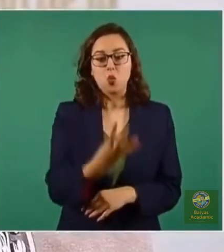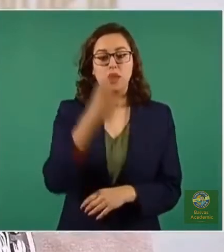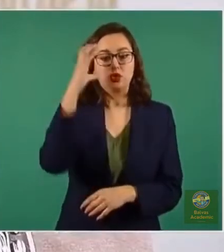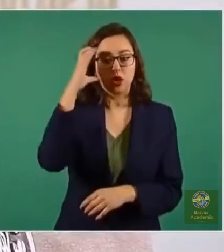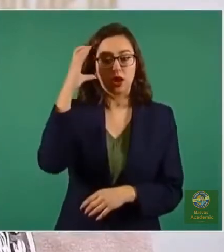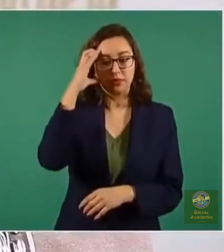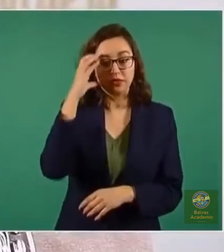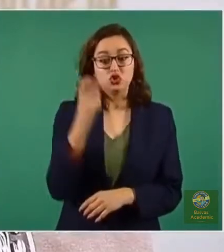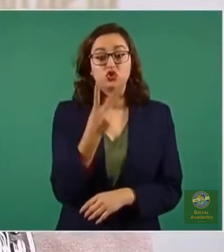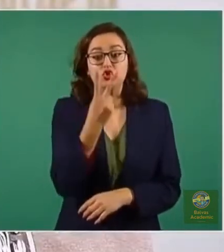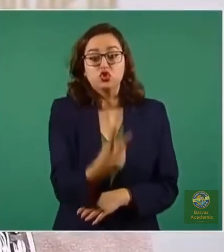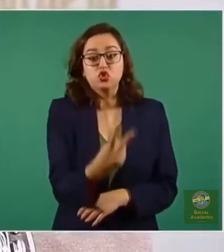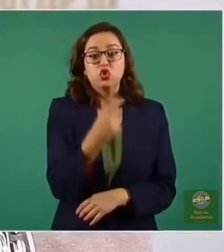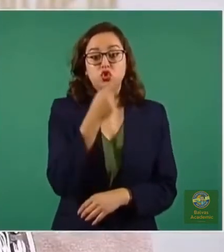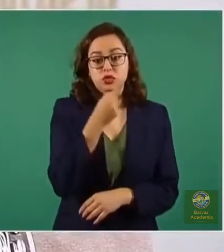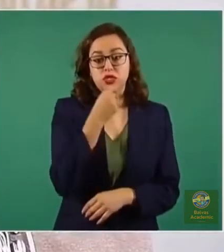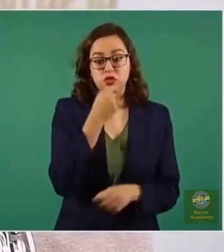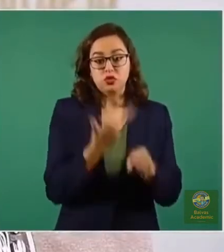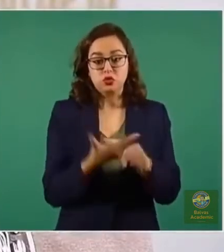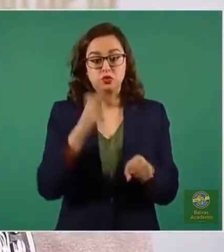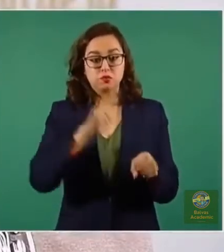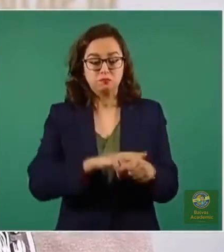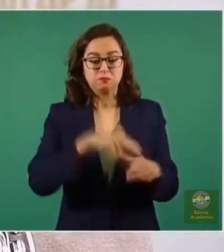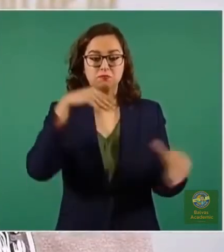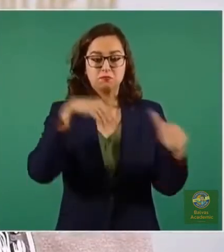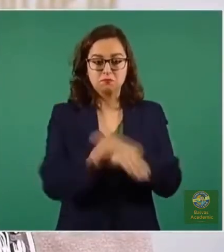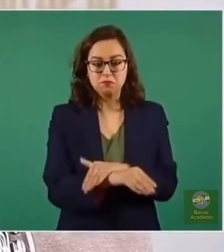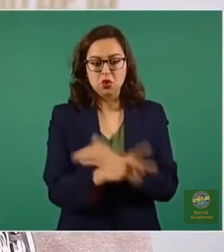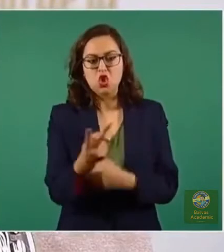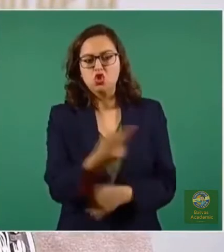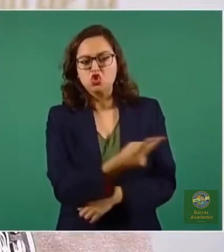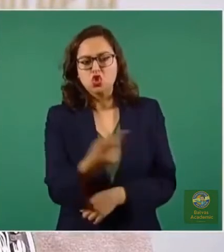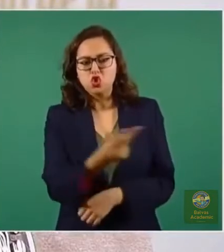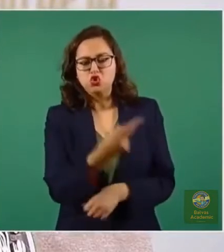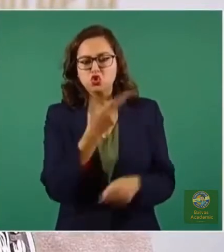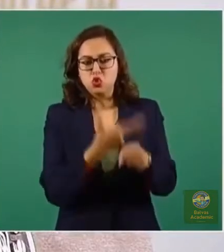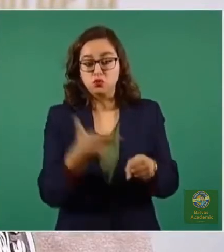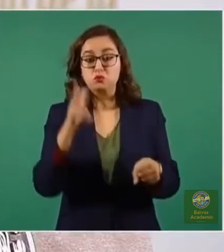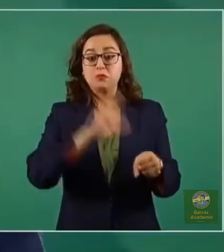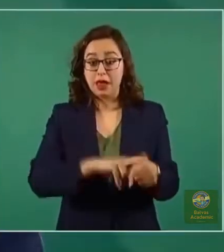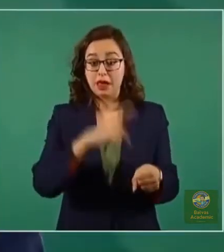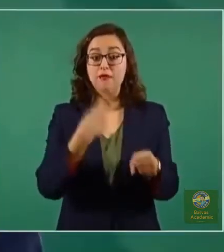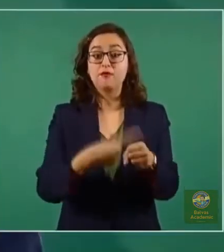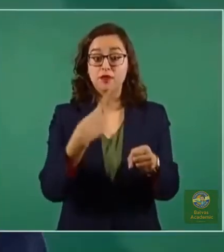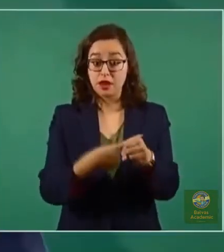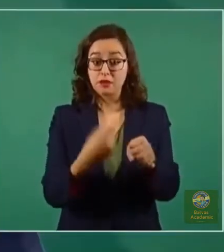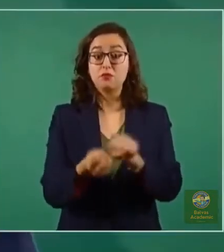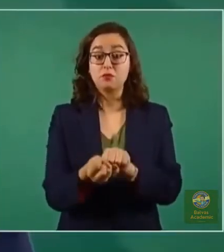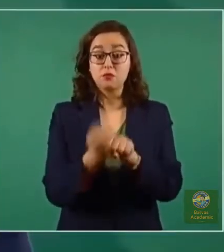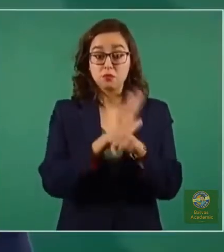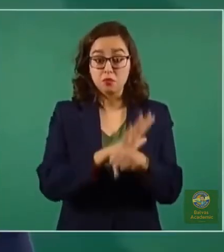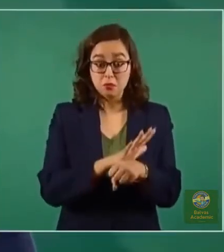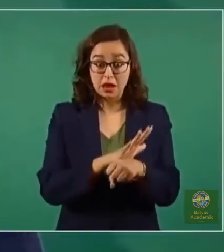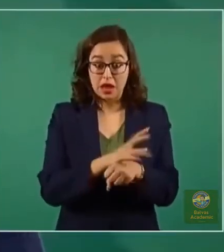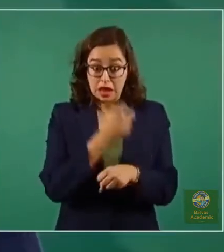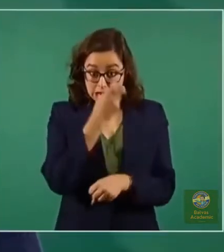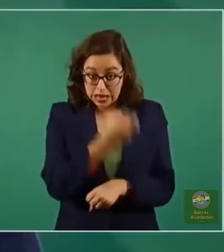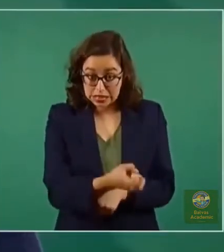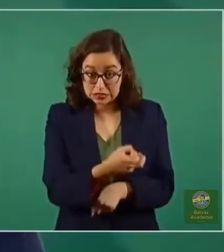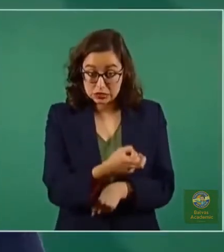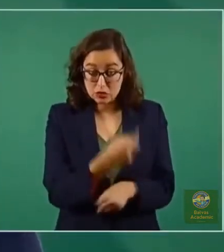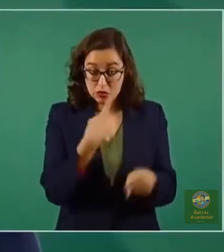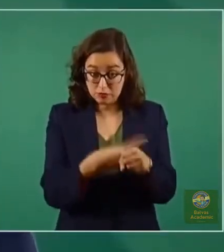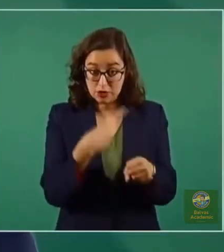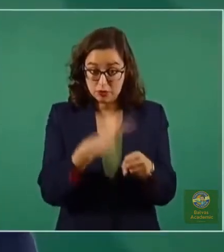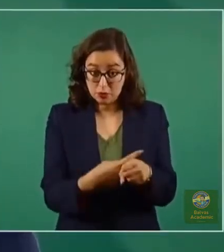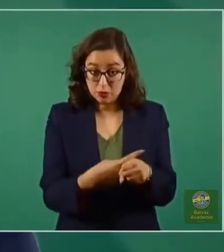hay dos niños hospitalizados. ¿Por qué están hospitalizados? Aunque tienen COVID, no es por el COVID. Son